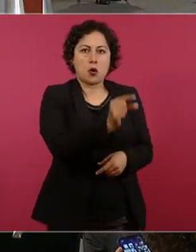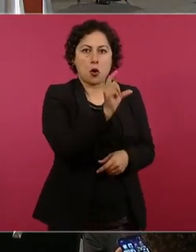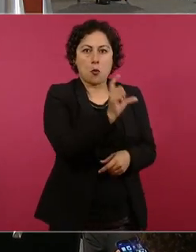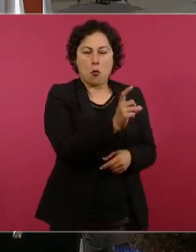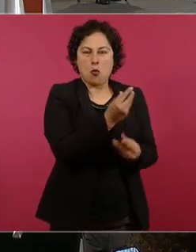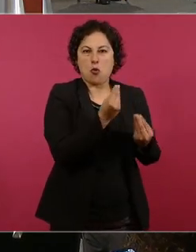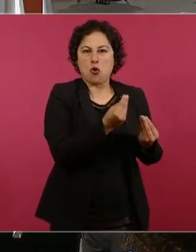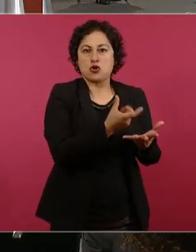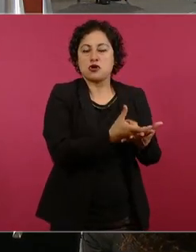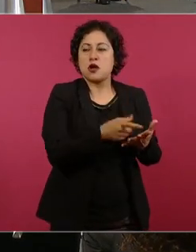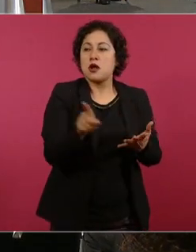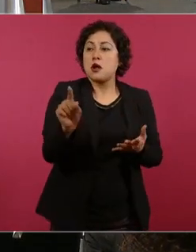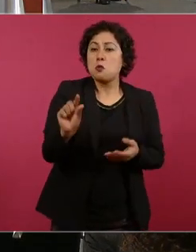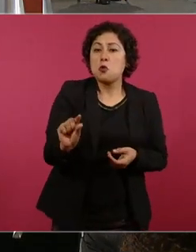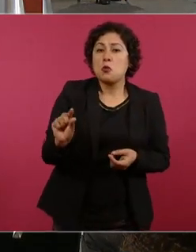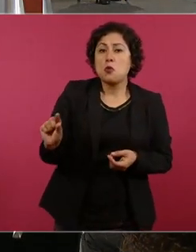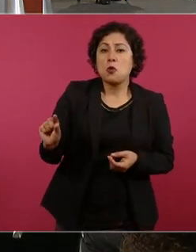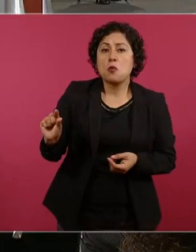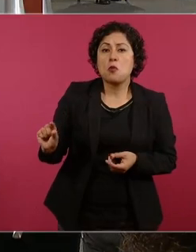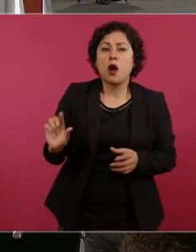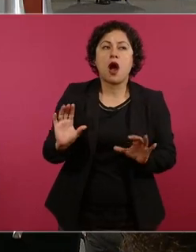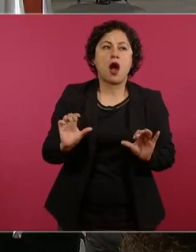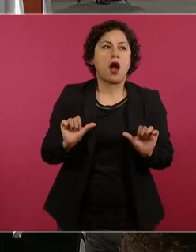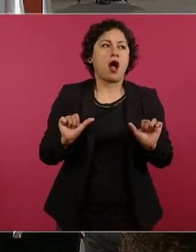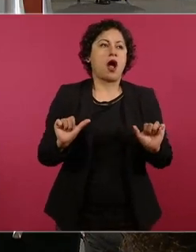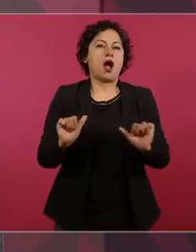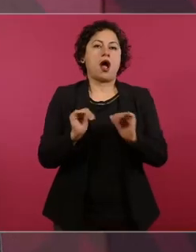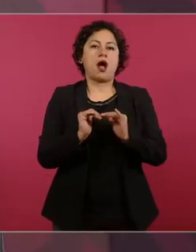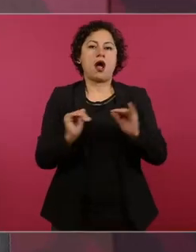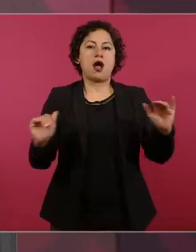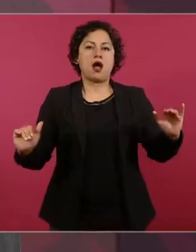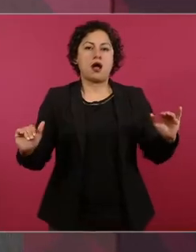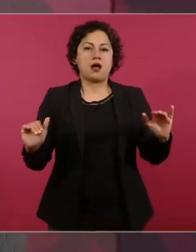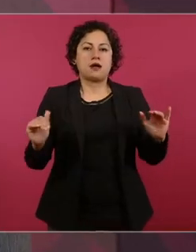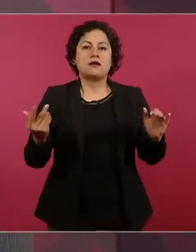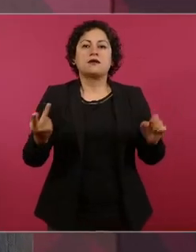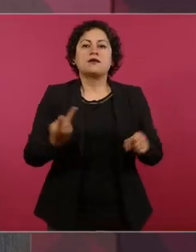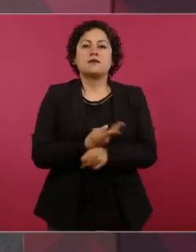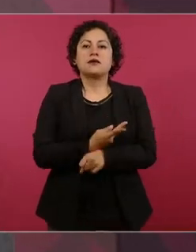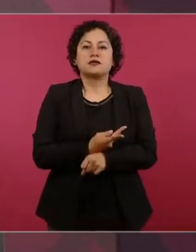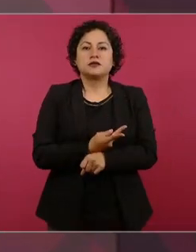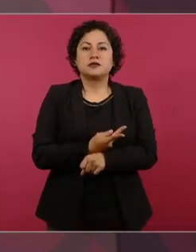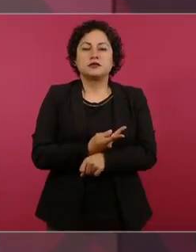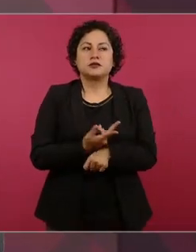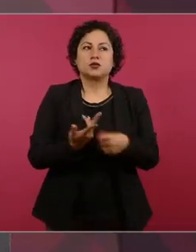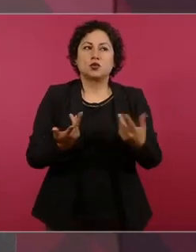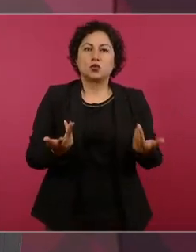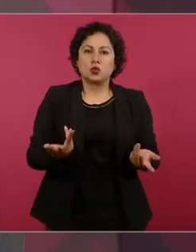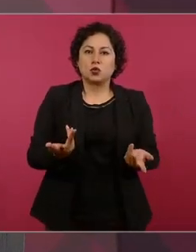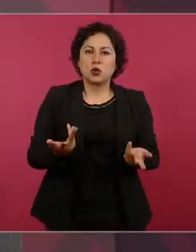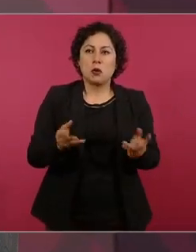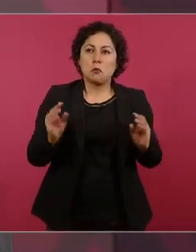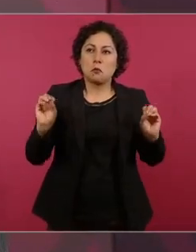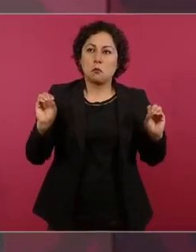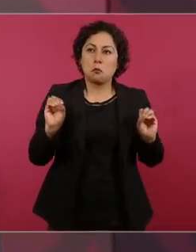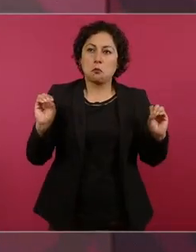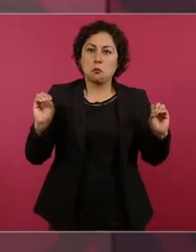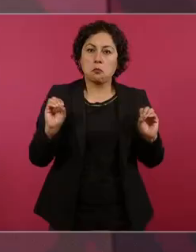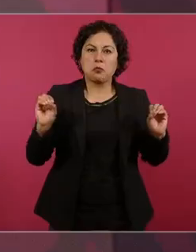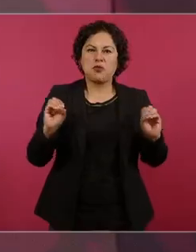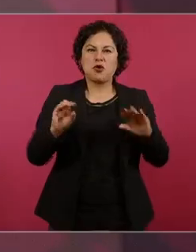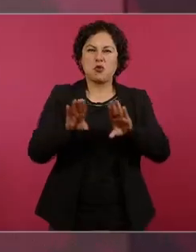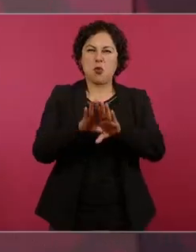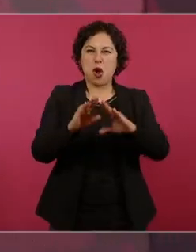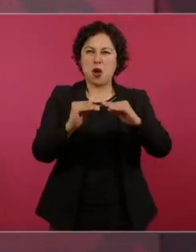terminan por no tener utilidades y por lo mismo no